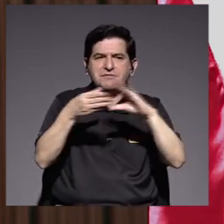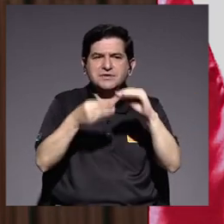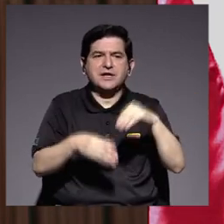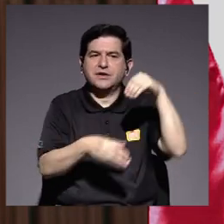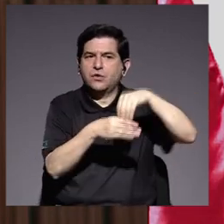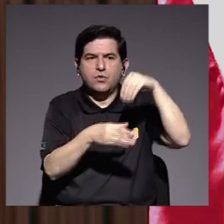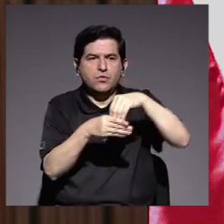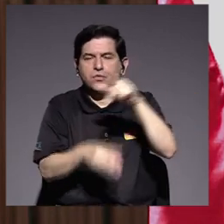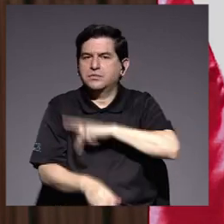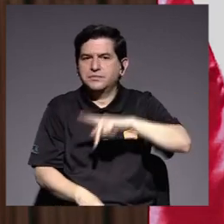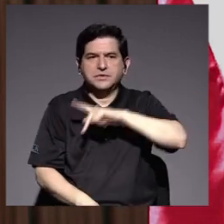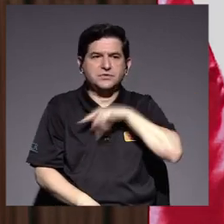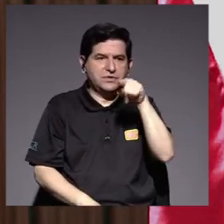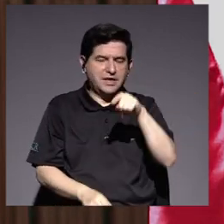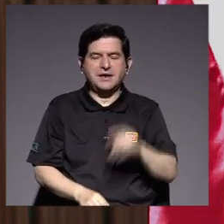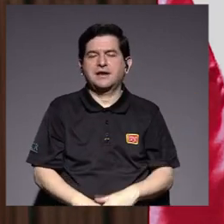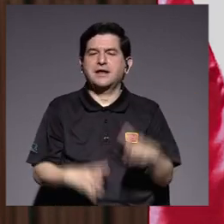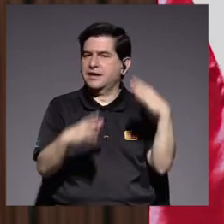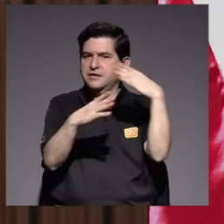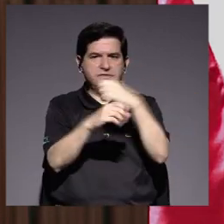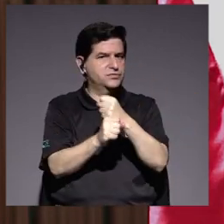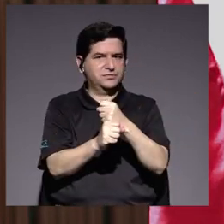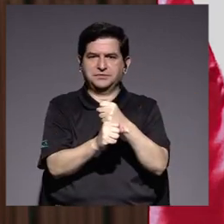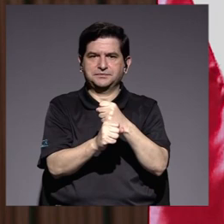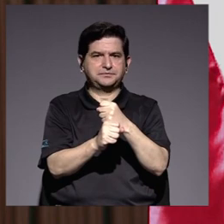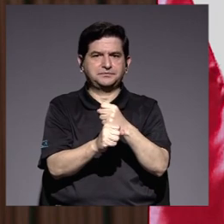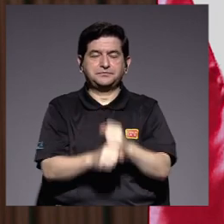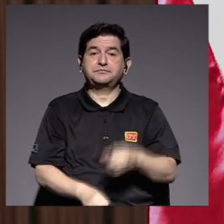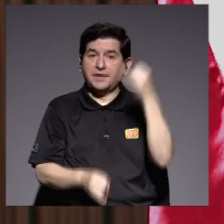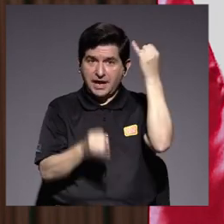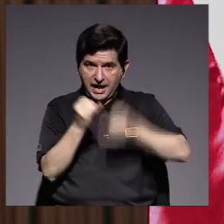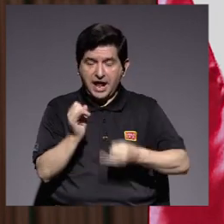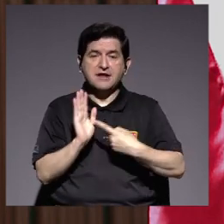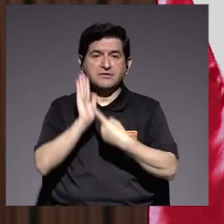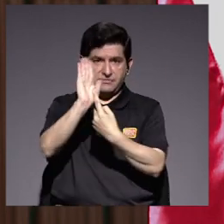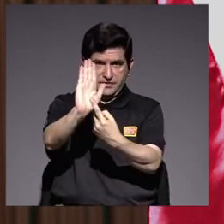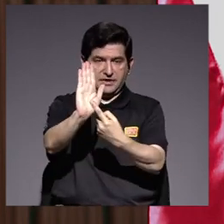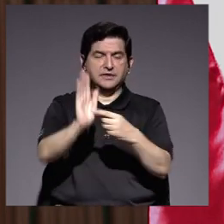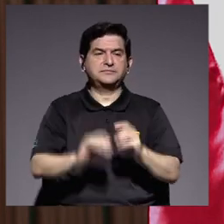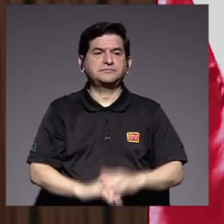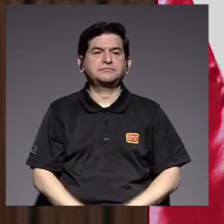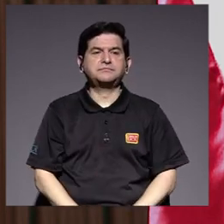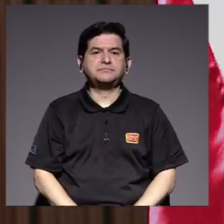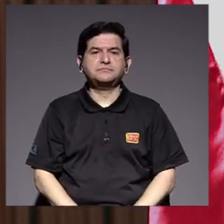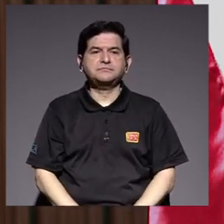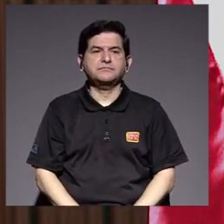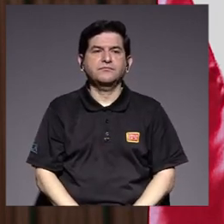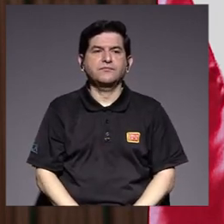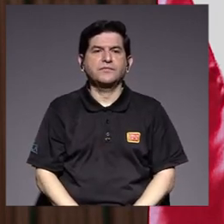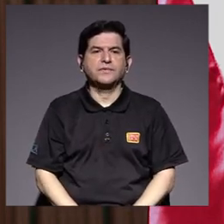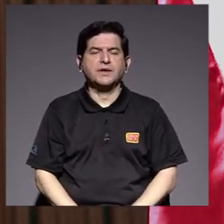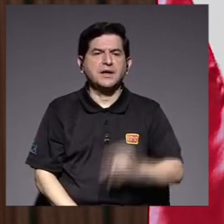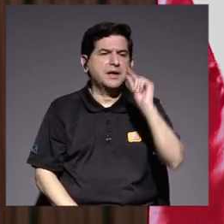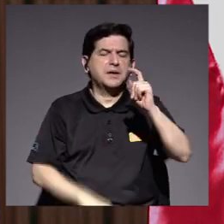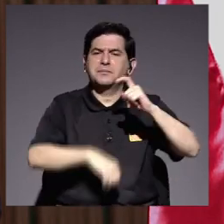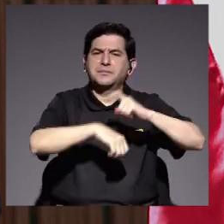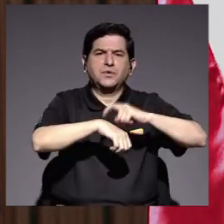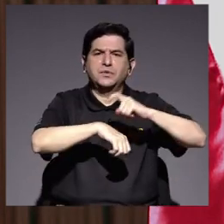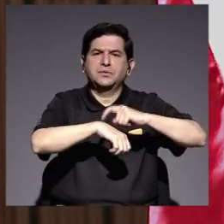aportes personales a esa síntesis. Al final de la presentación, brevemente,